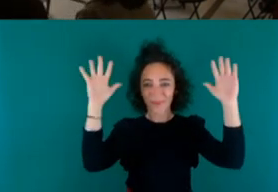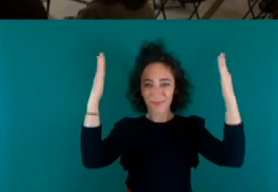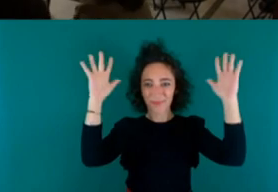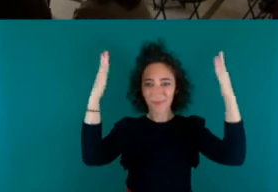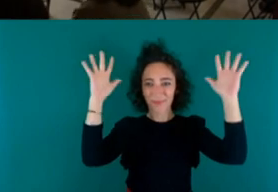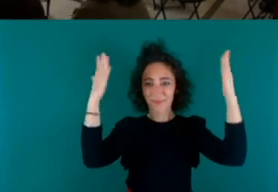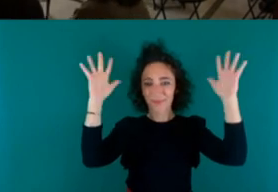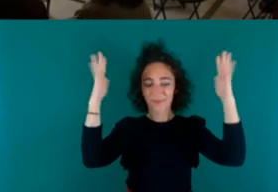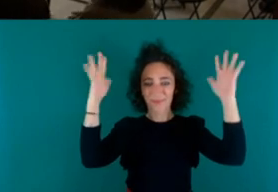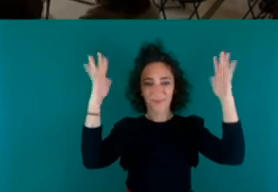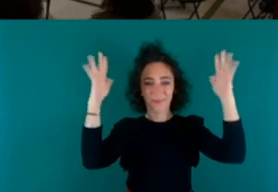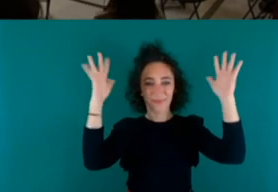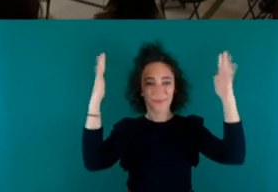aplausos aplausos